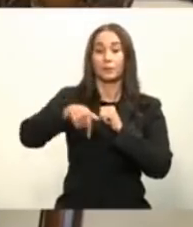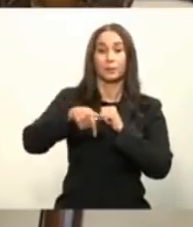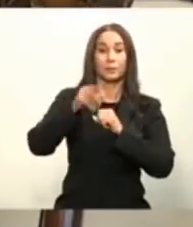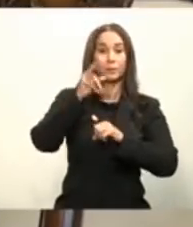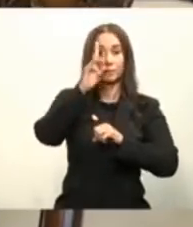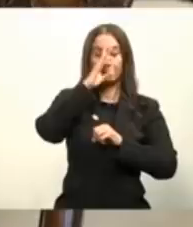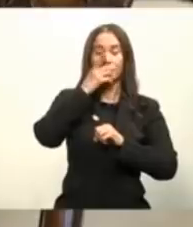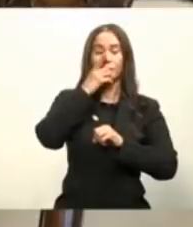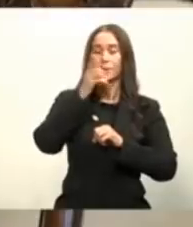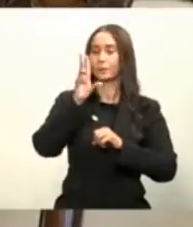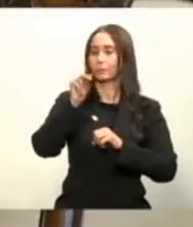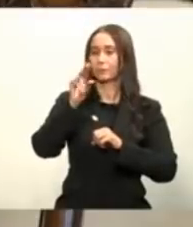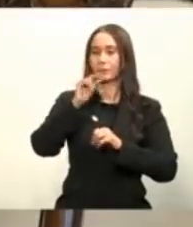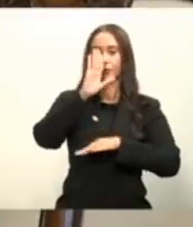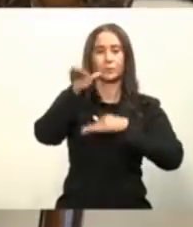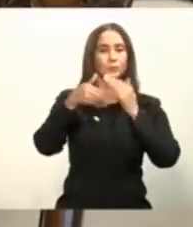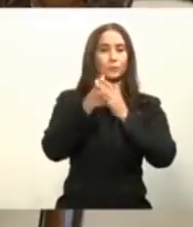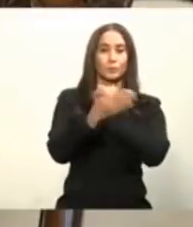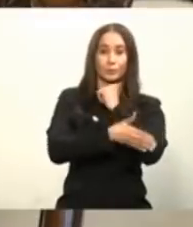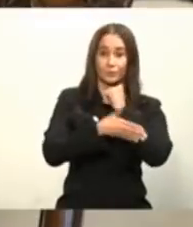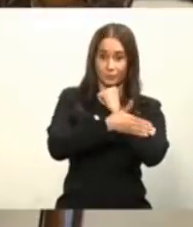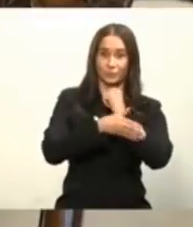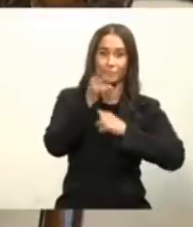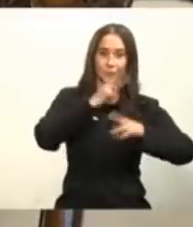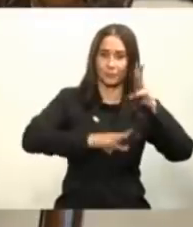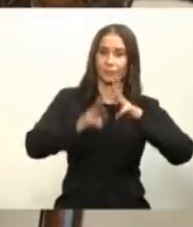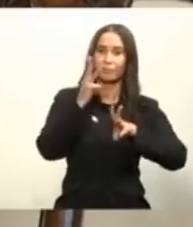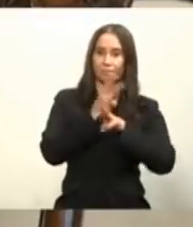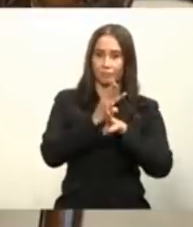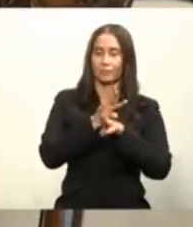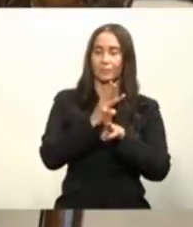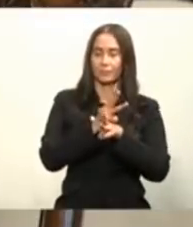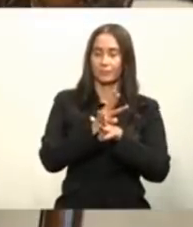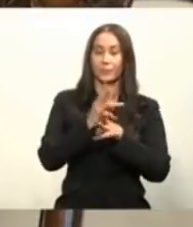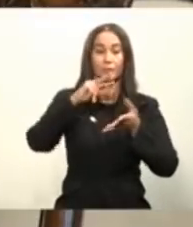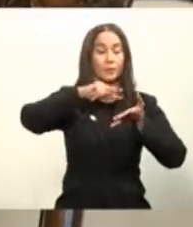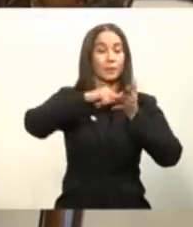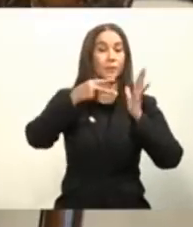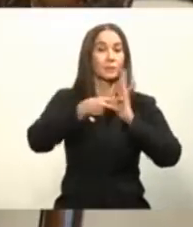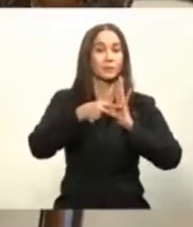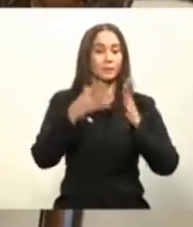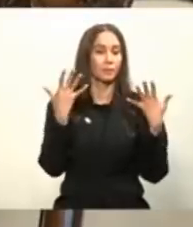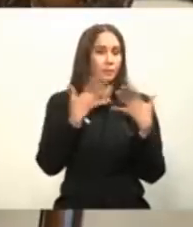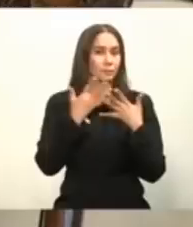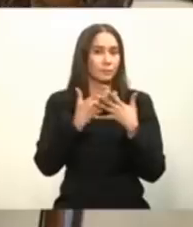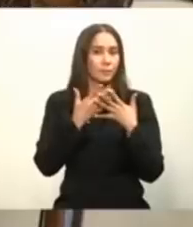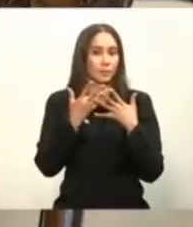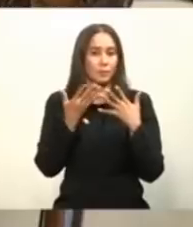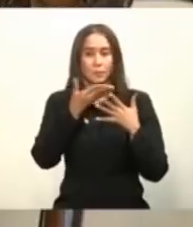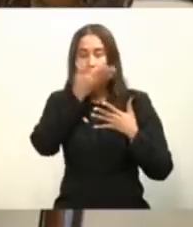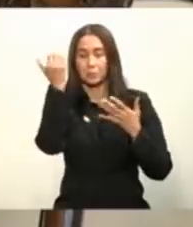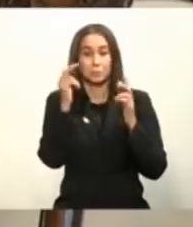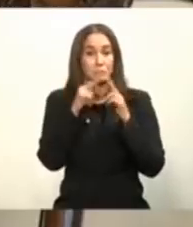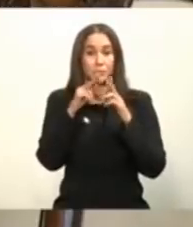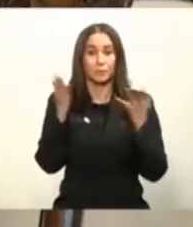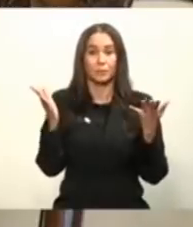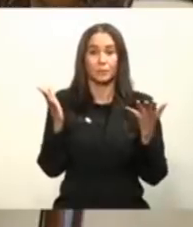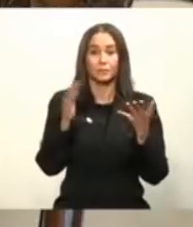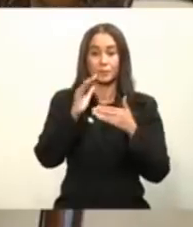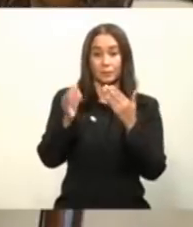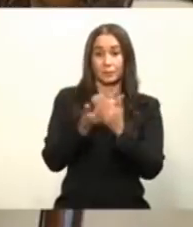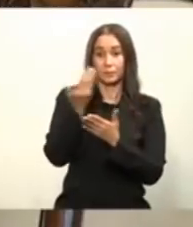República Dominicana eso es a nivel mundial y eso responde miedo a lo desconocido miedo a lo nuevo